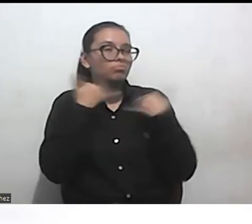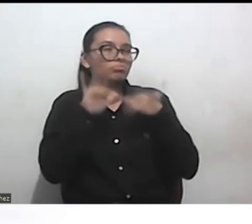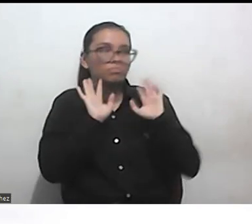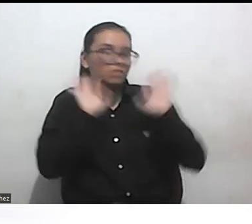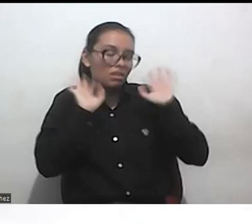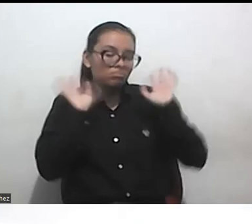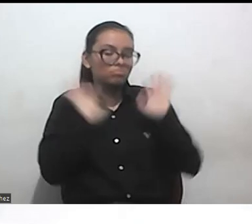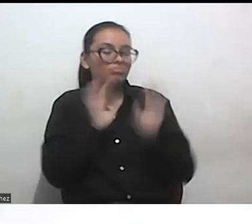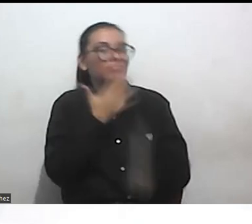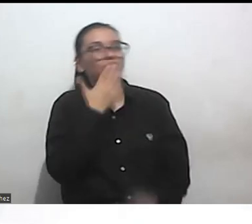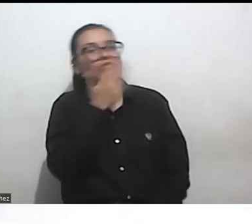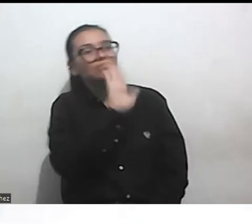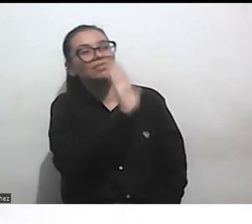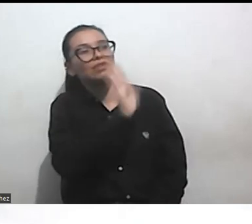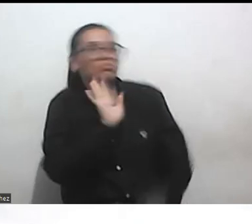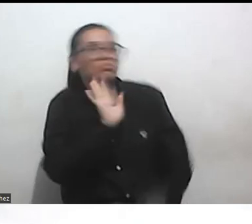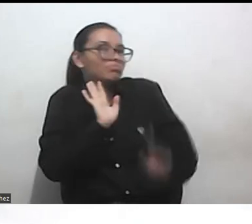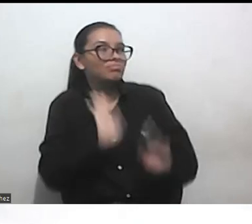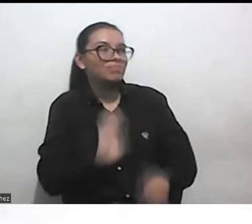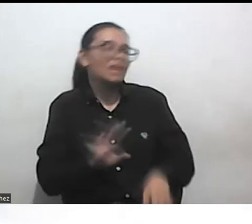como muy en concreto ahí lo dejo